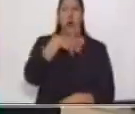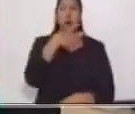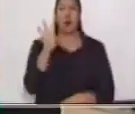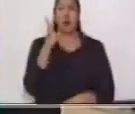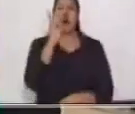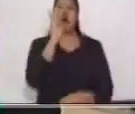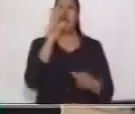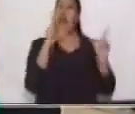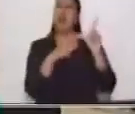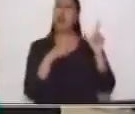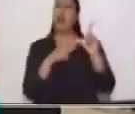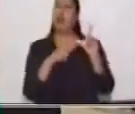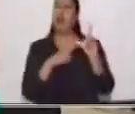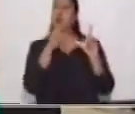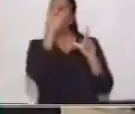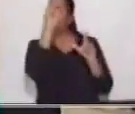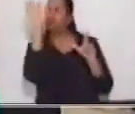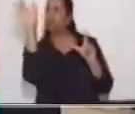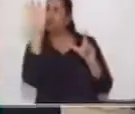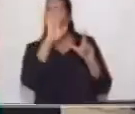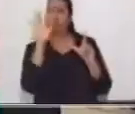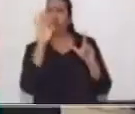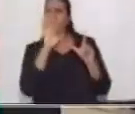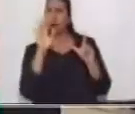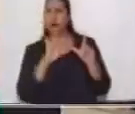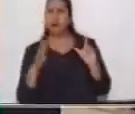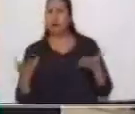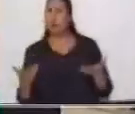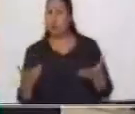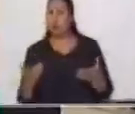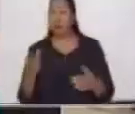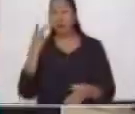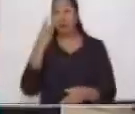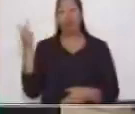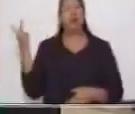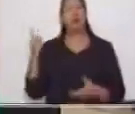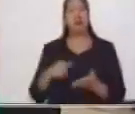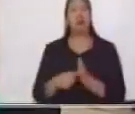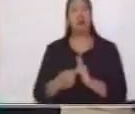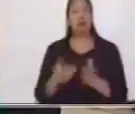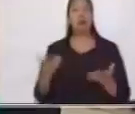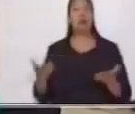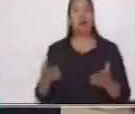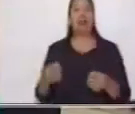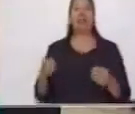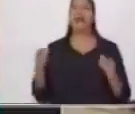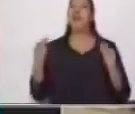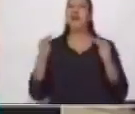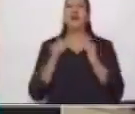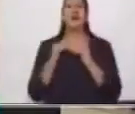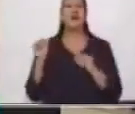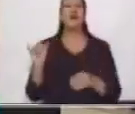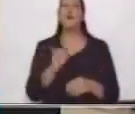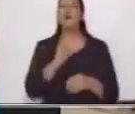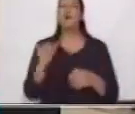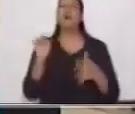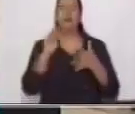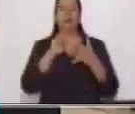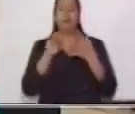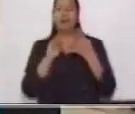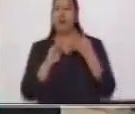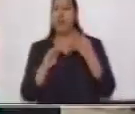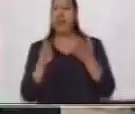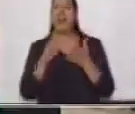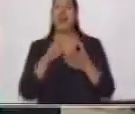Un organizador gráfico es lo mismo que un recurso gráfico. Y nos sirven para completar de forma resumida e